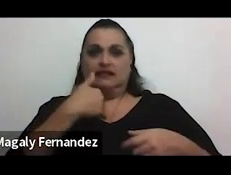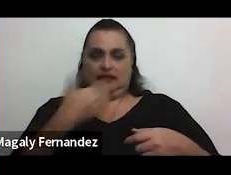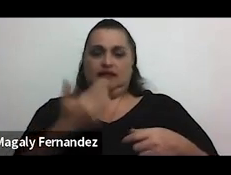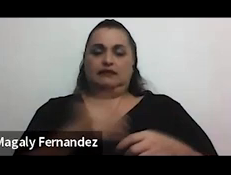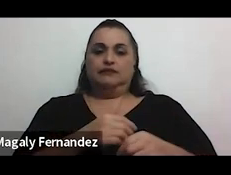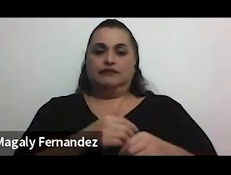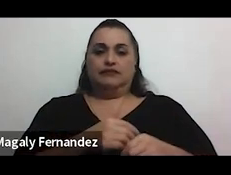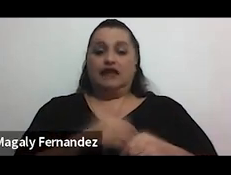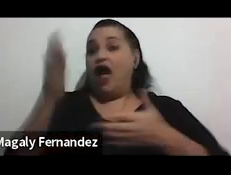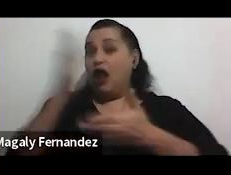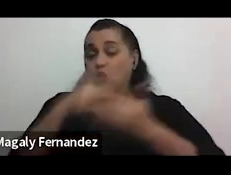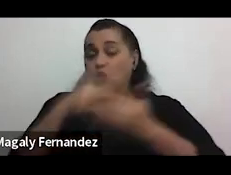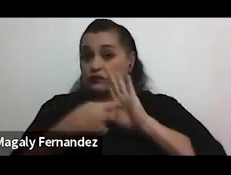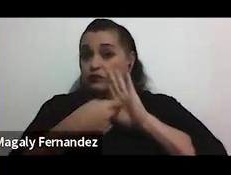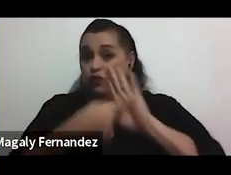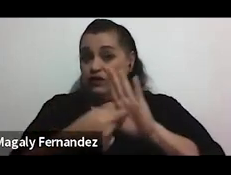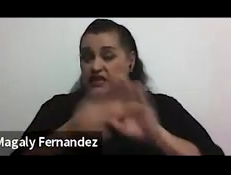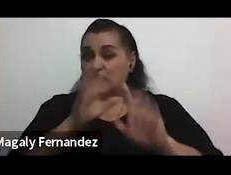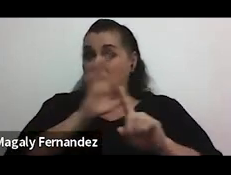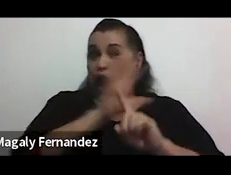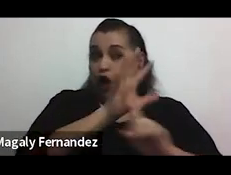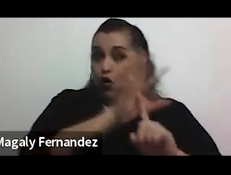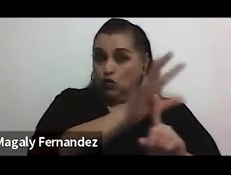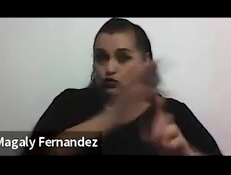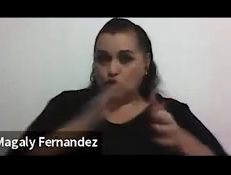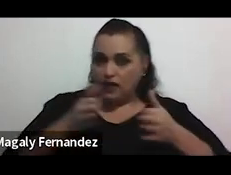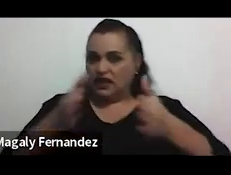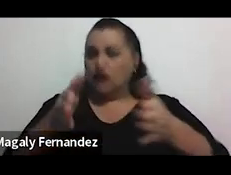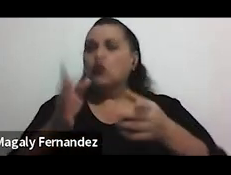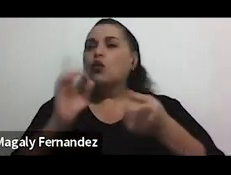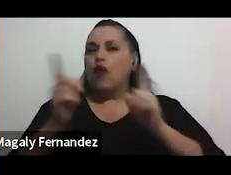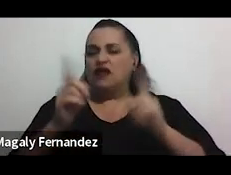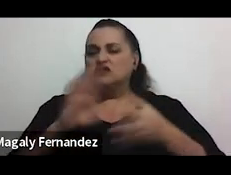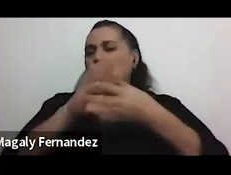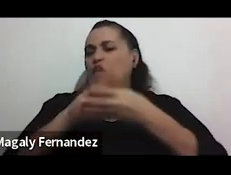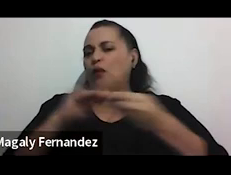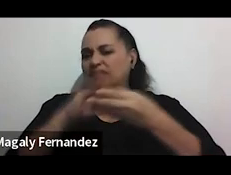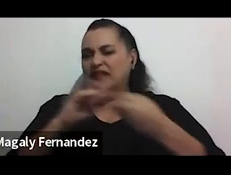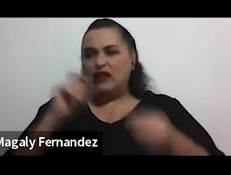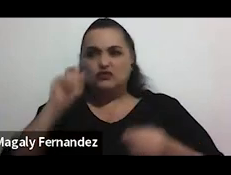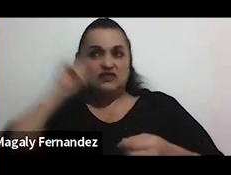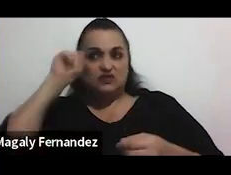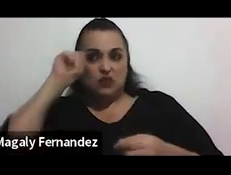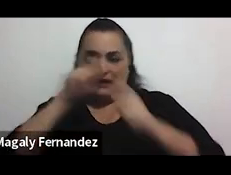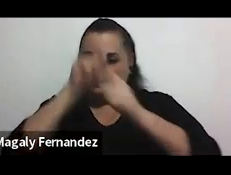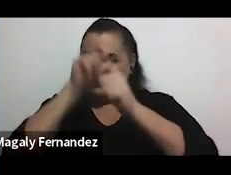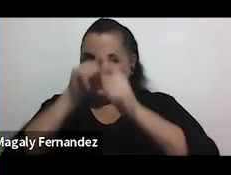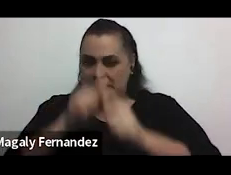Algunas manifestaciones del acoso propiamente callejero son comentarios sexualmente explícitos,